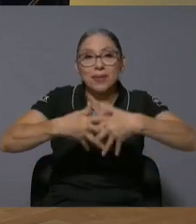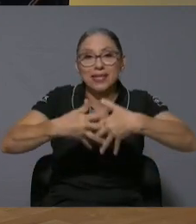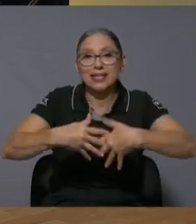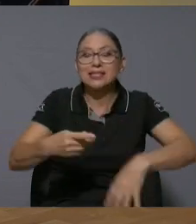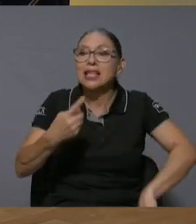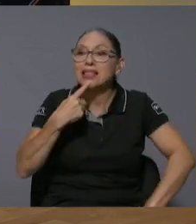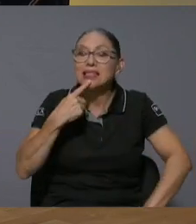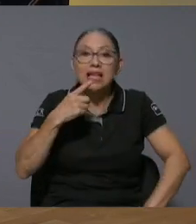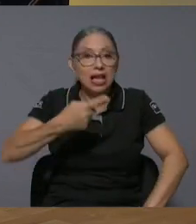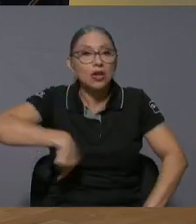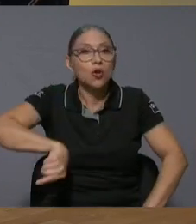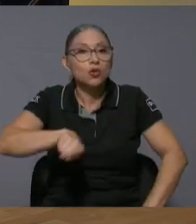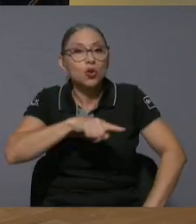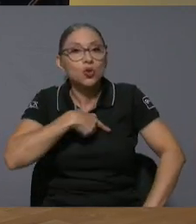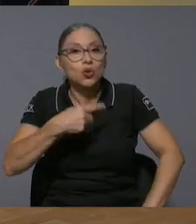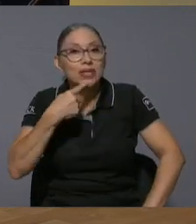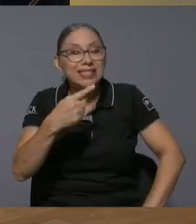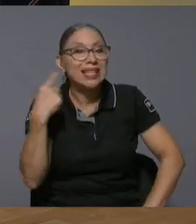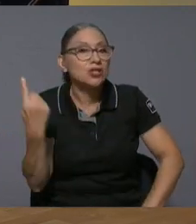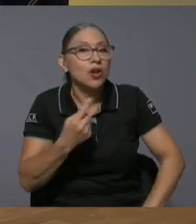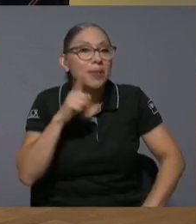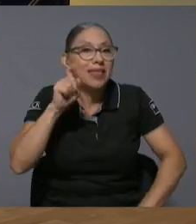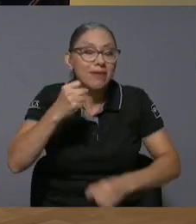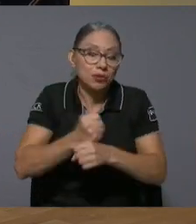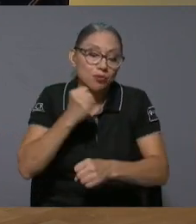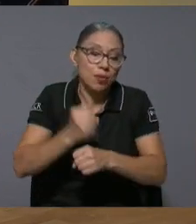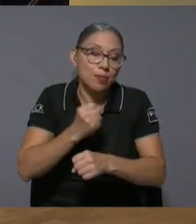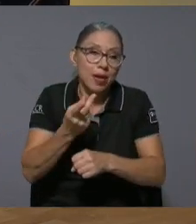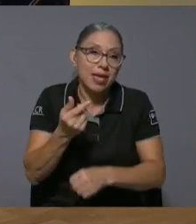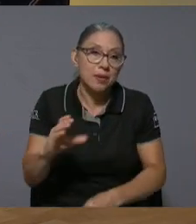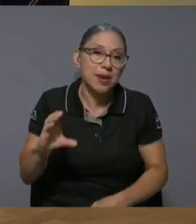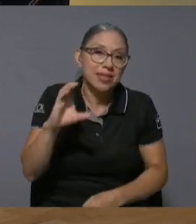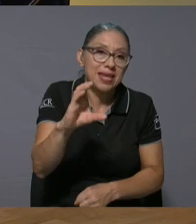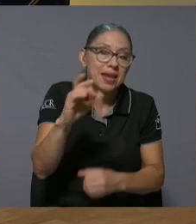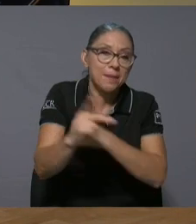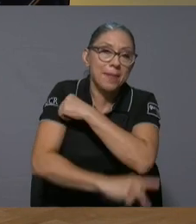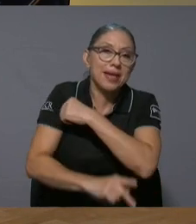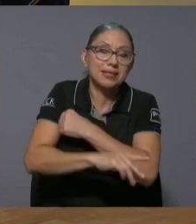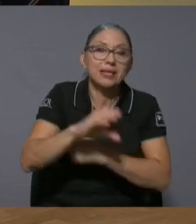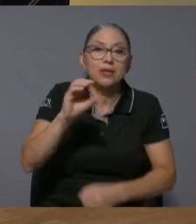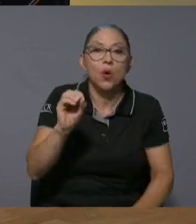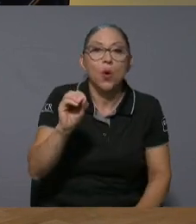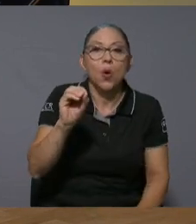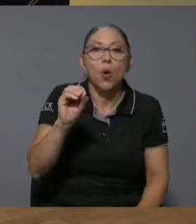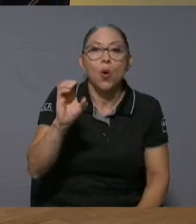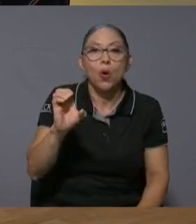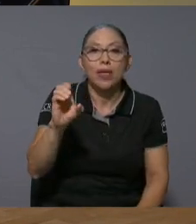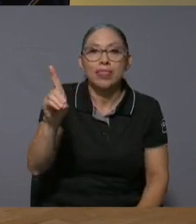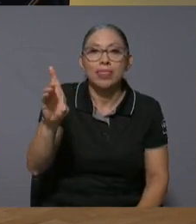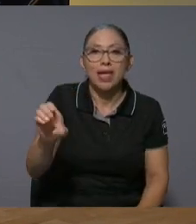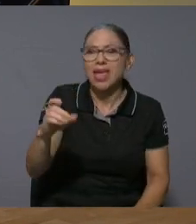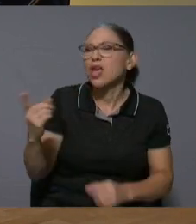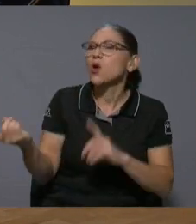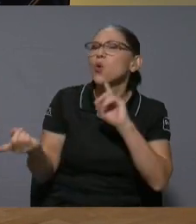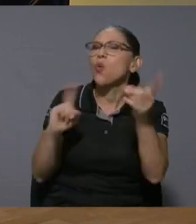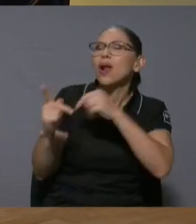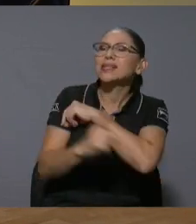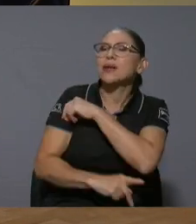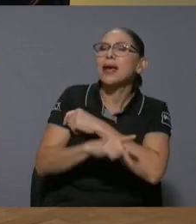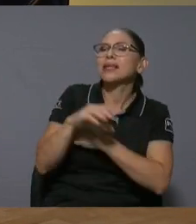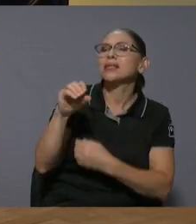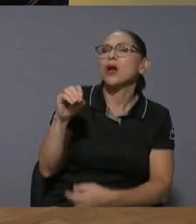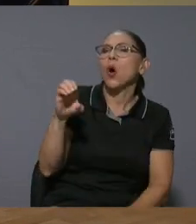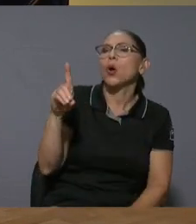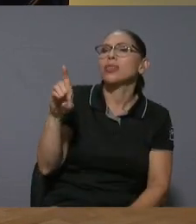mandato de solamente invertir en países OSD ¿cuál es el país OSD en Centroamérica? pero casualmente es el que no tiene